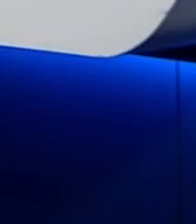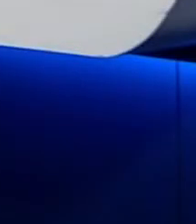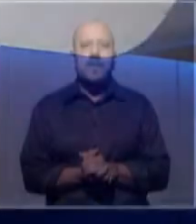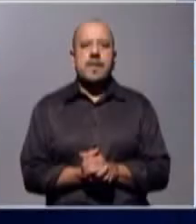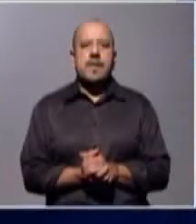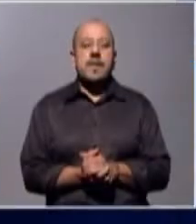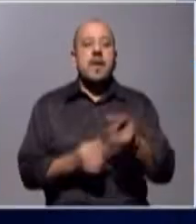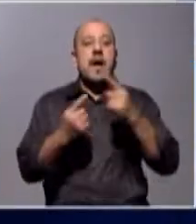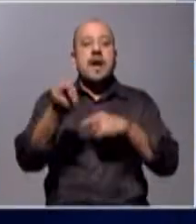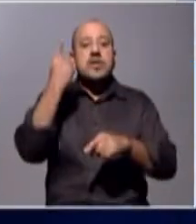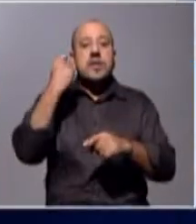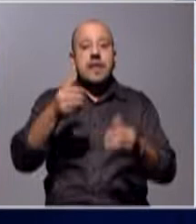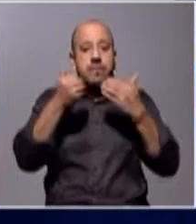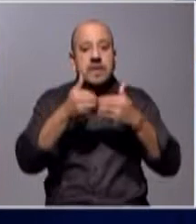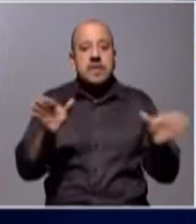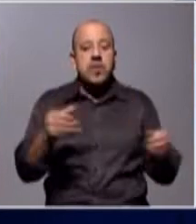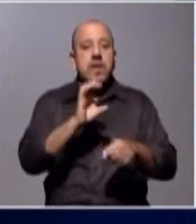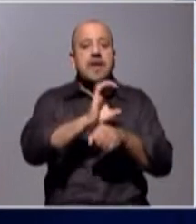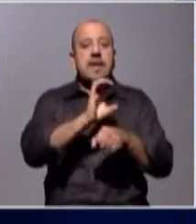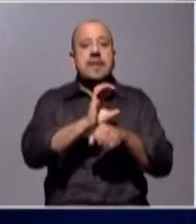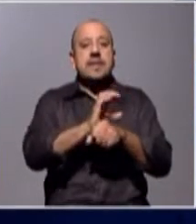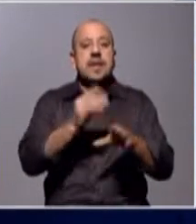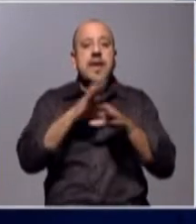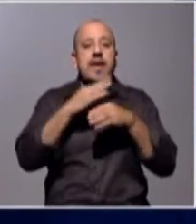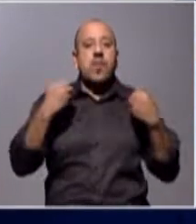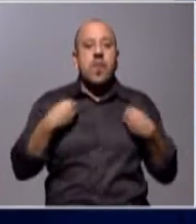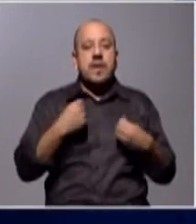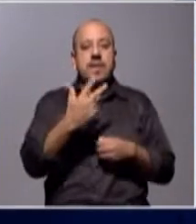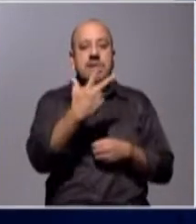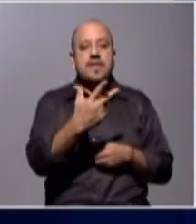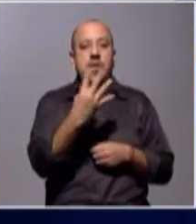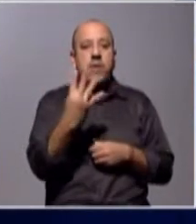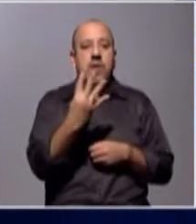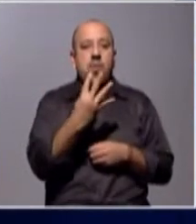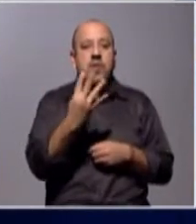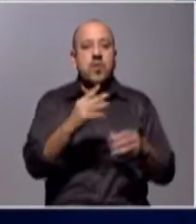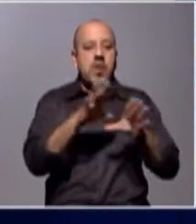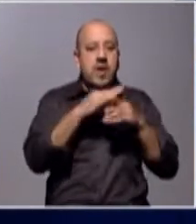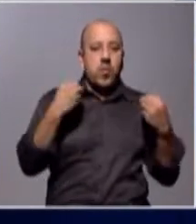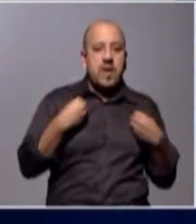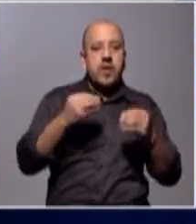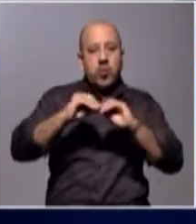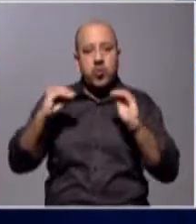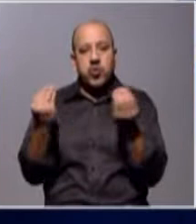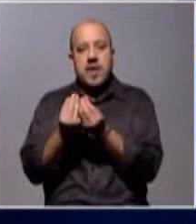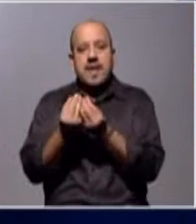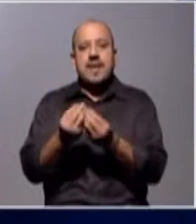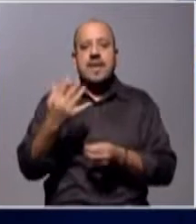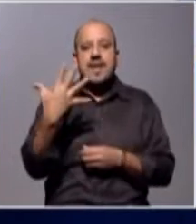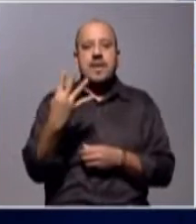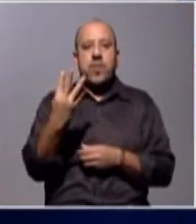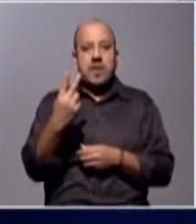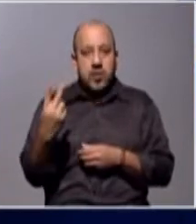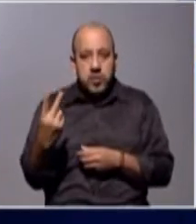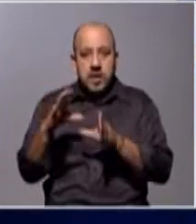Y ayer comenzaron las clases en 344 de las 542 escuelas rurales que